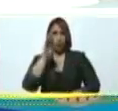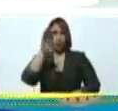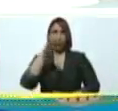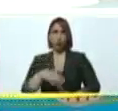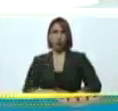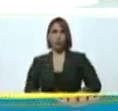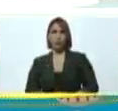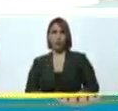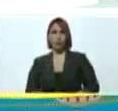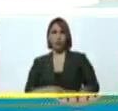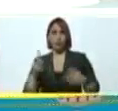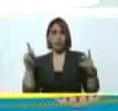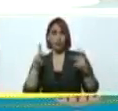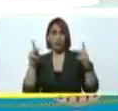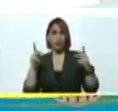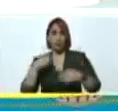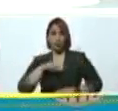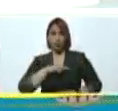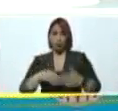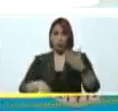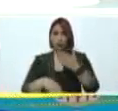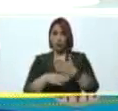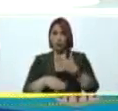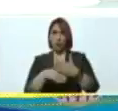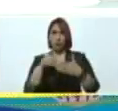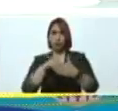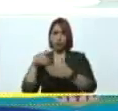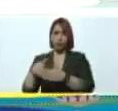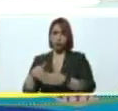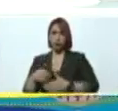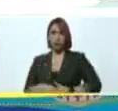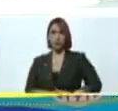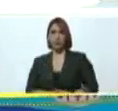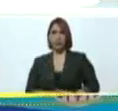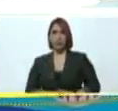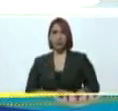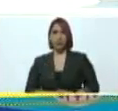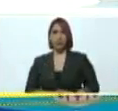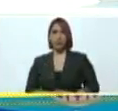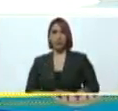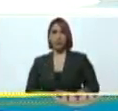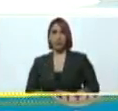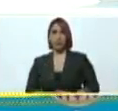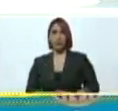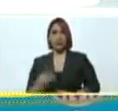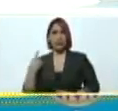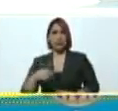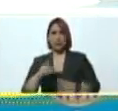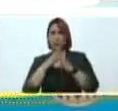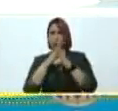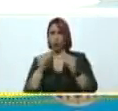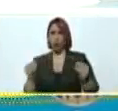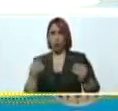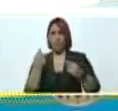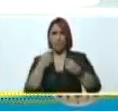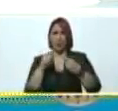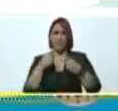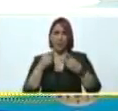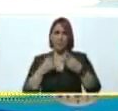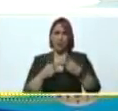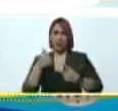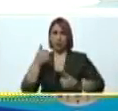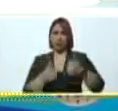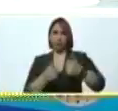por la prosperidad, vamos a votar, a votar, ahí usted tiene todas las opciones de candidatura,